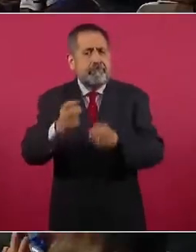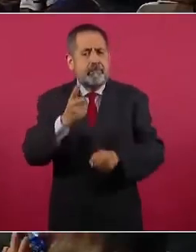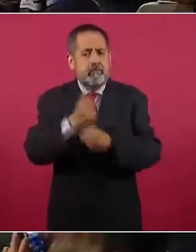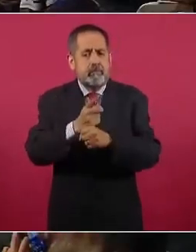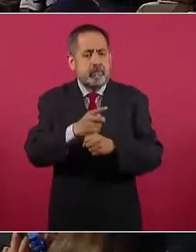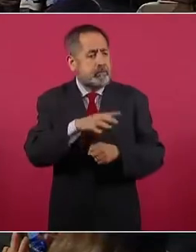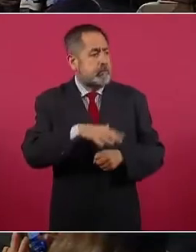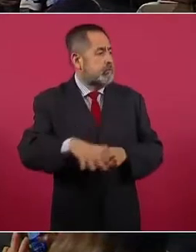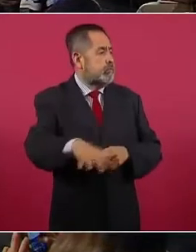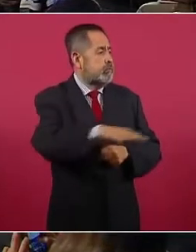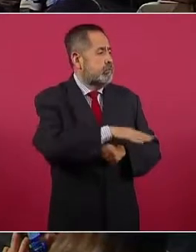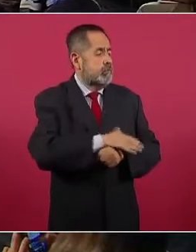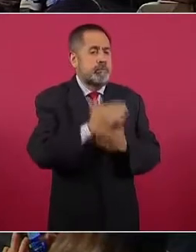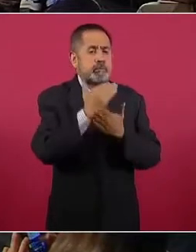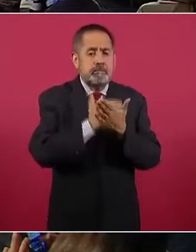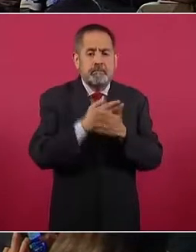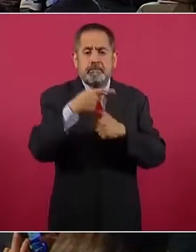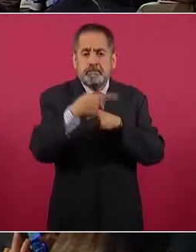pública,